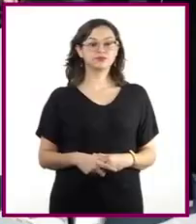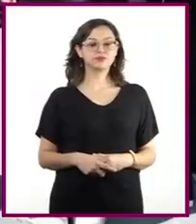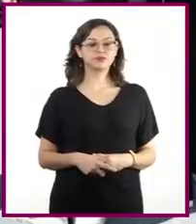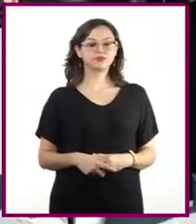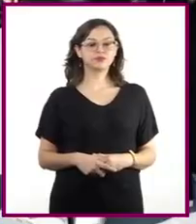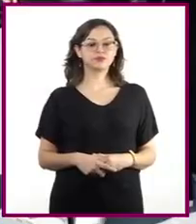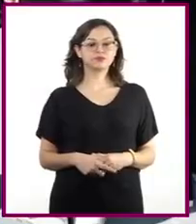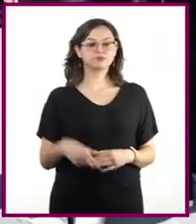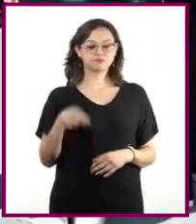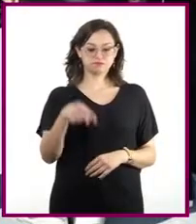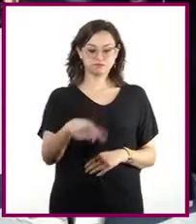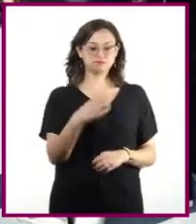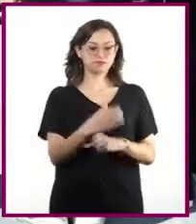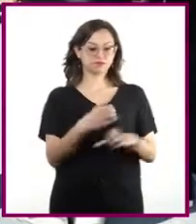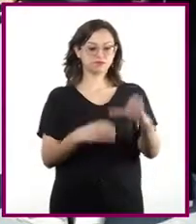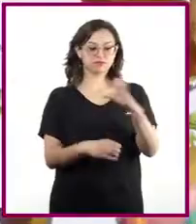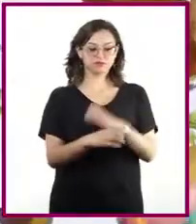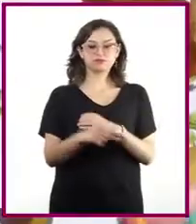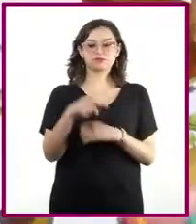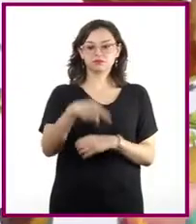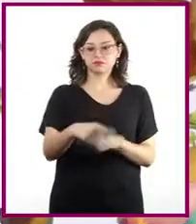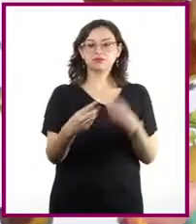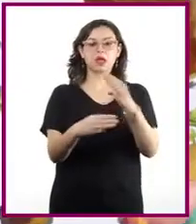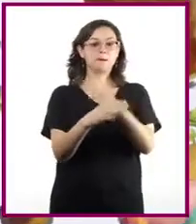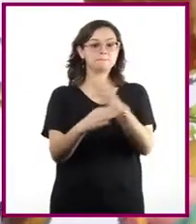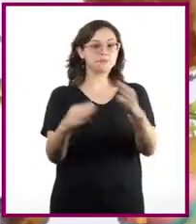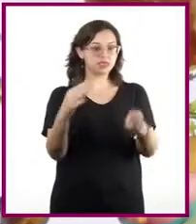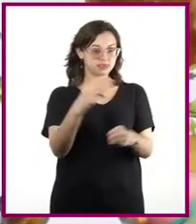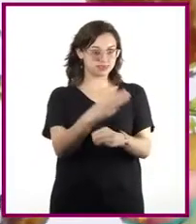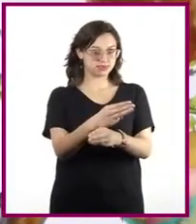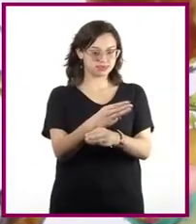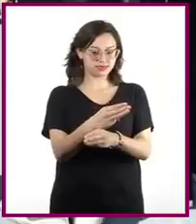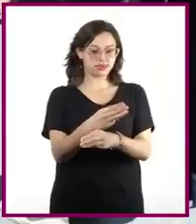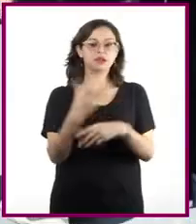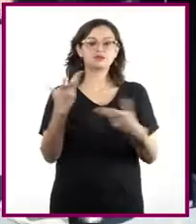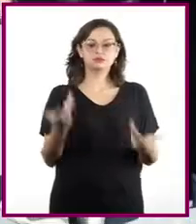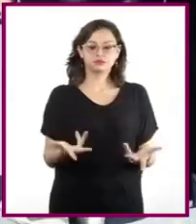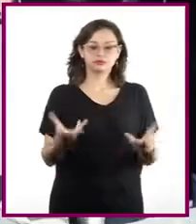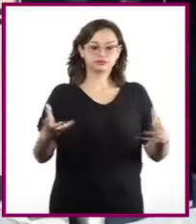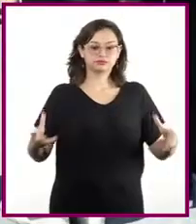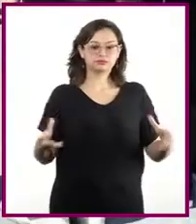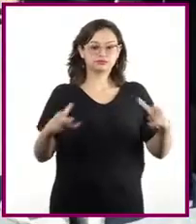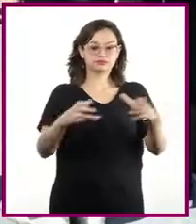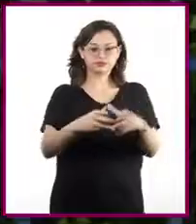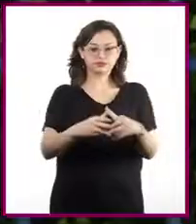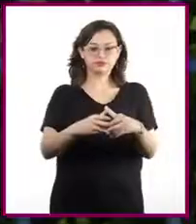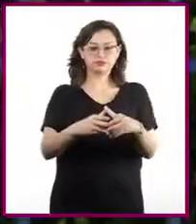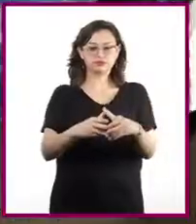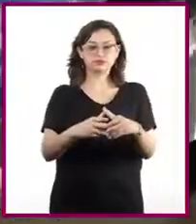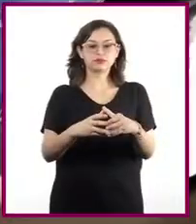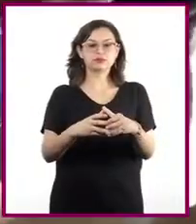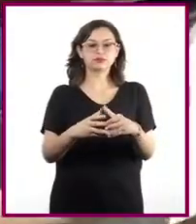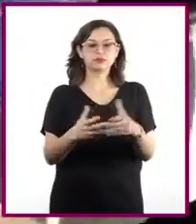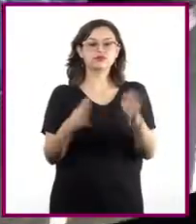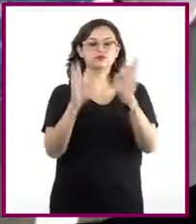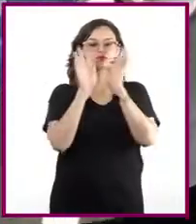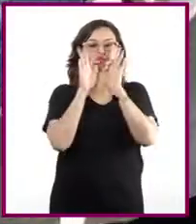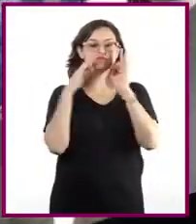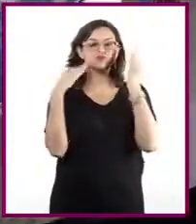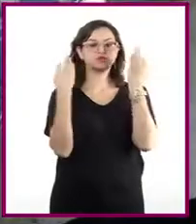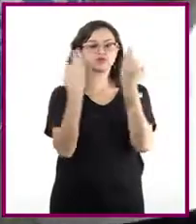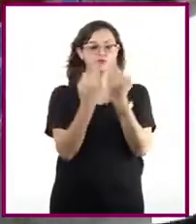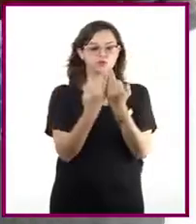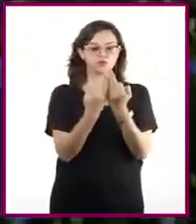Estos objetos, ahora los llamaremos materiales. Van a agrupar estos materiales. Háganlo por forma,